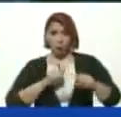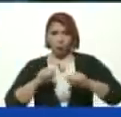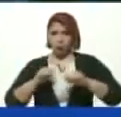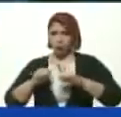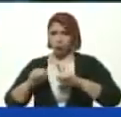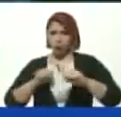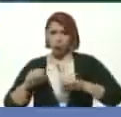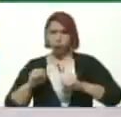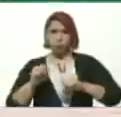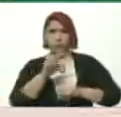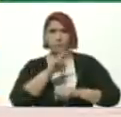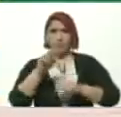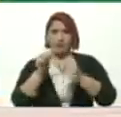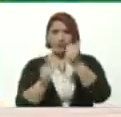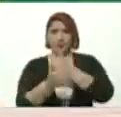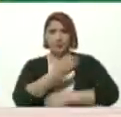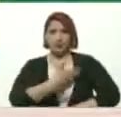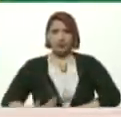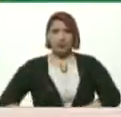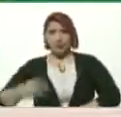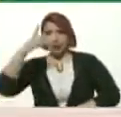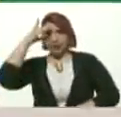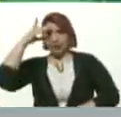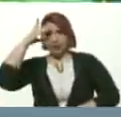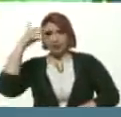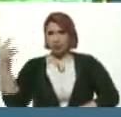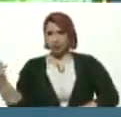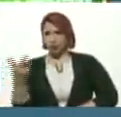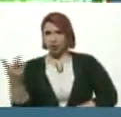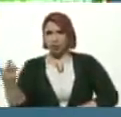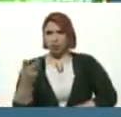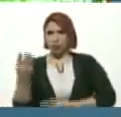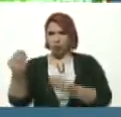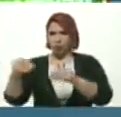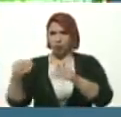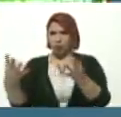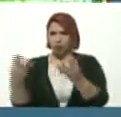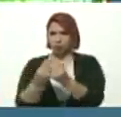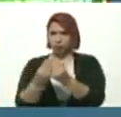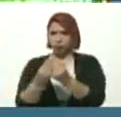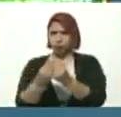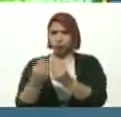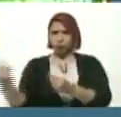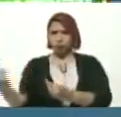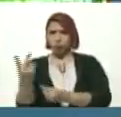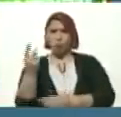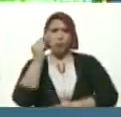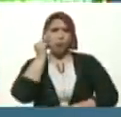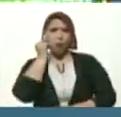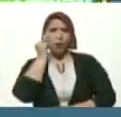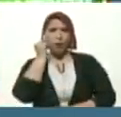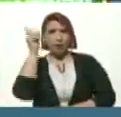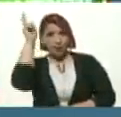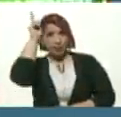Vicepresidenta Delcy Rodríguez Ustedes dos Dos mujeres Indias